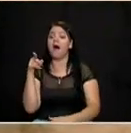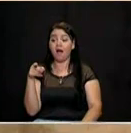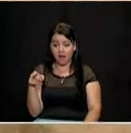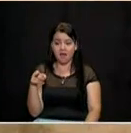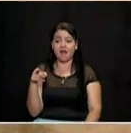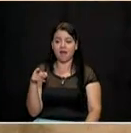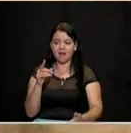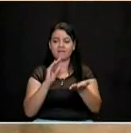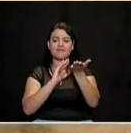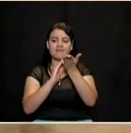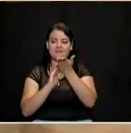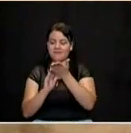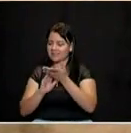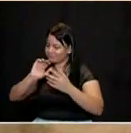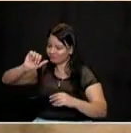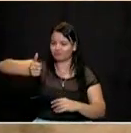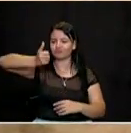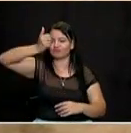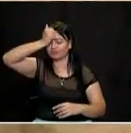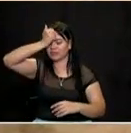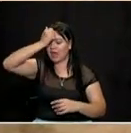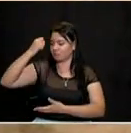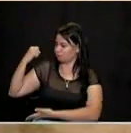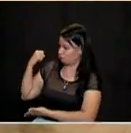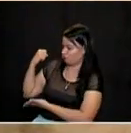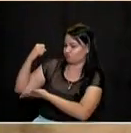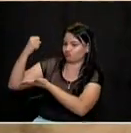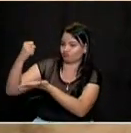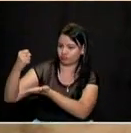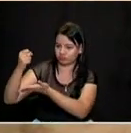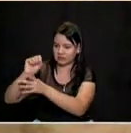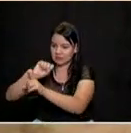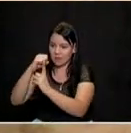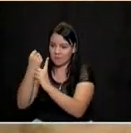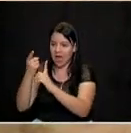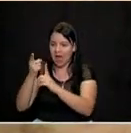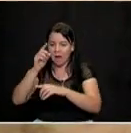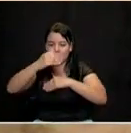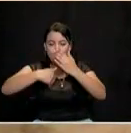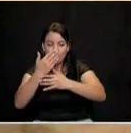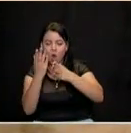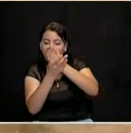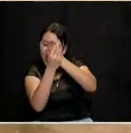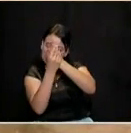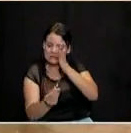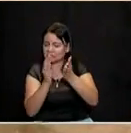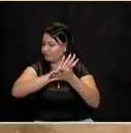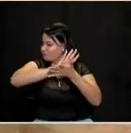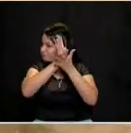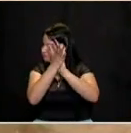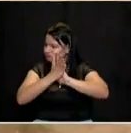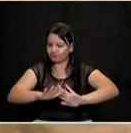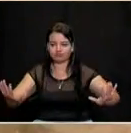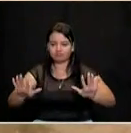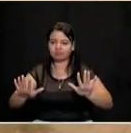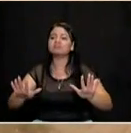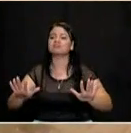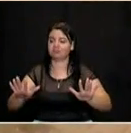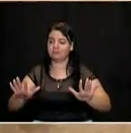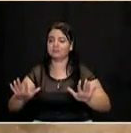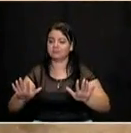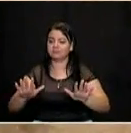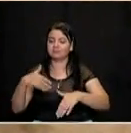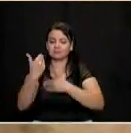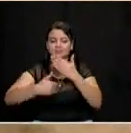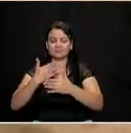en una prioridad para hacer inversión social que nos permita eliminar la pobreza y la pobreza absoluta y que nos permita